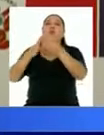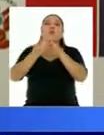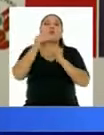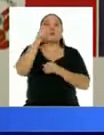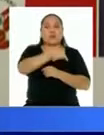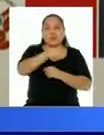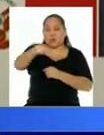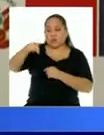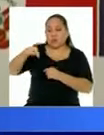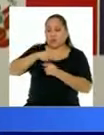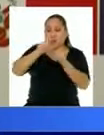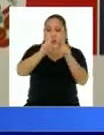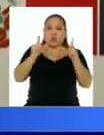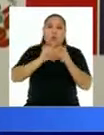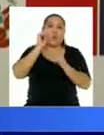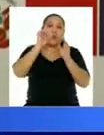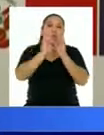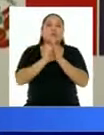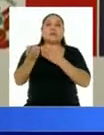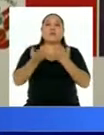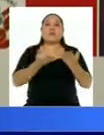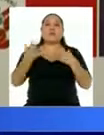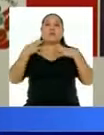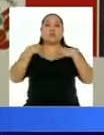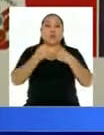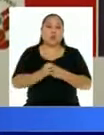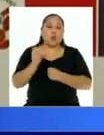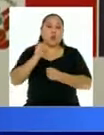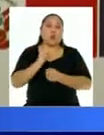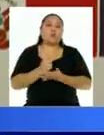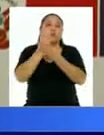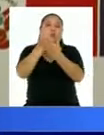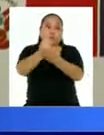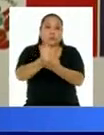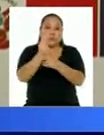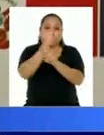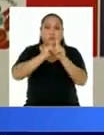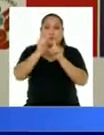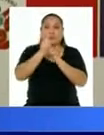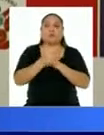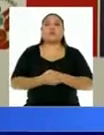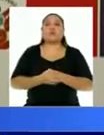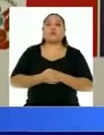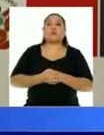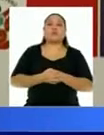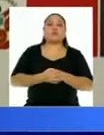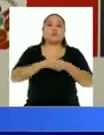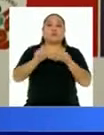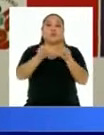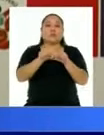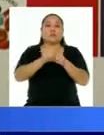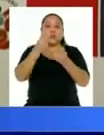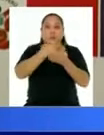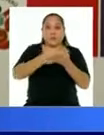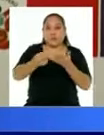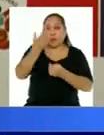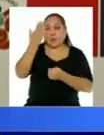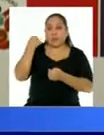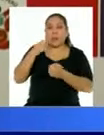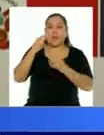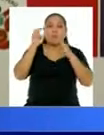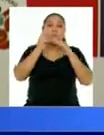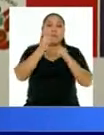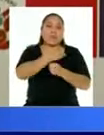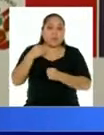espacios como por ejemplo servicios de salud o de asistencia social. Asimismo, la semana pasada el Ministerio de